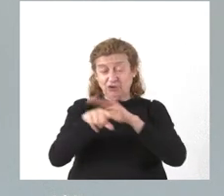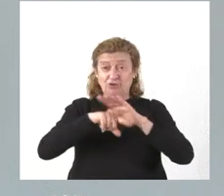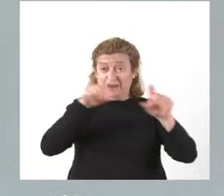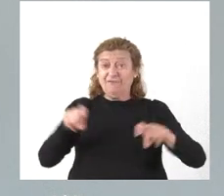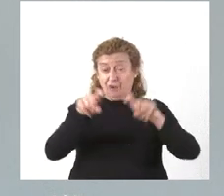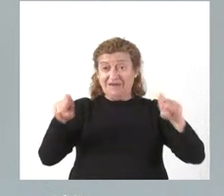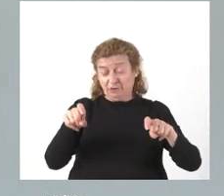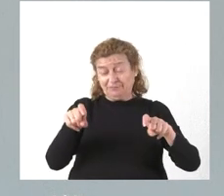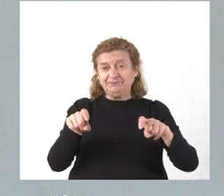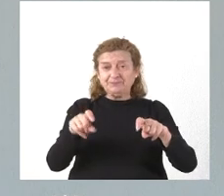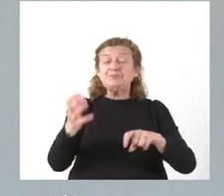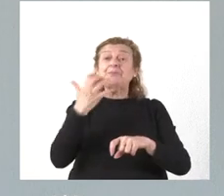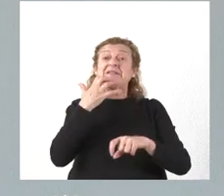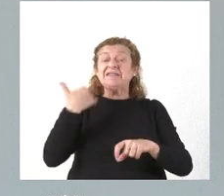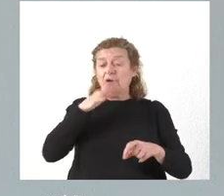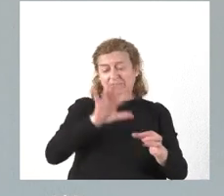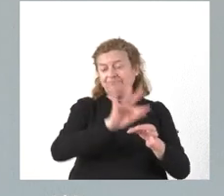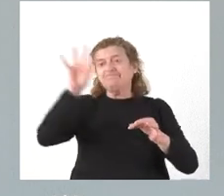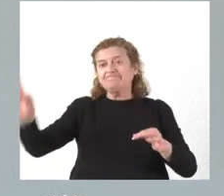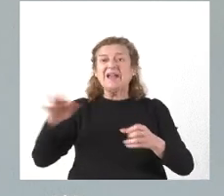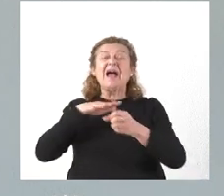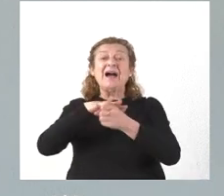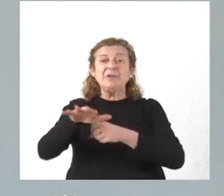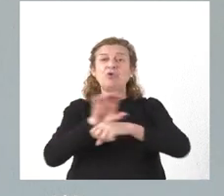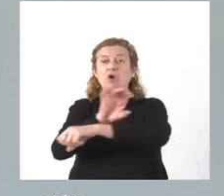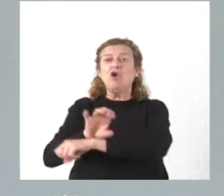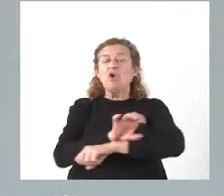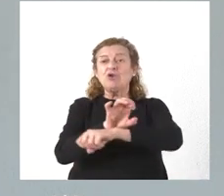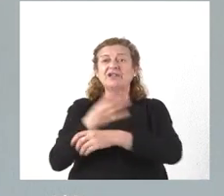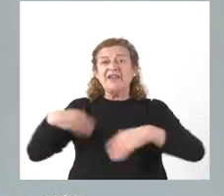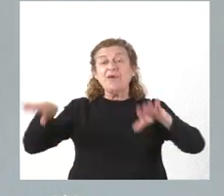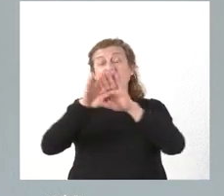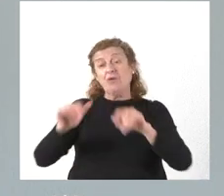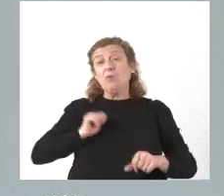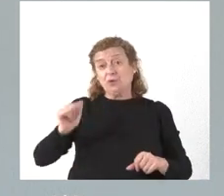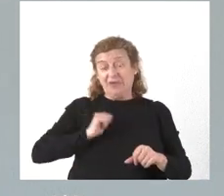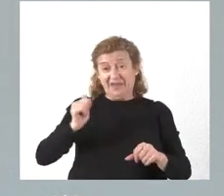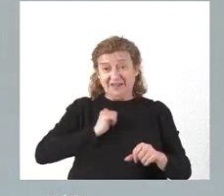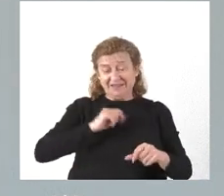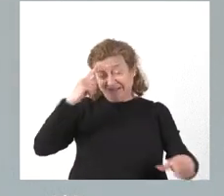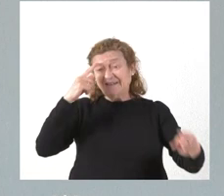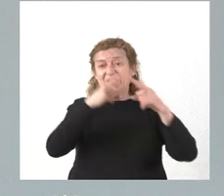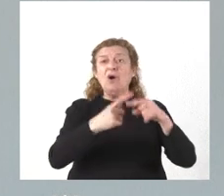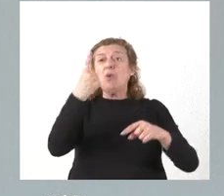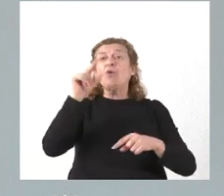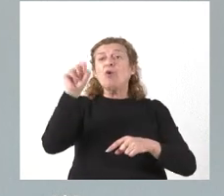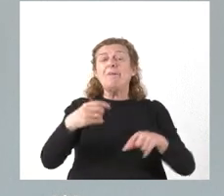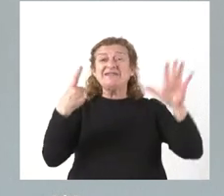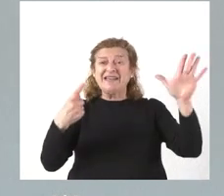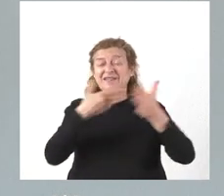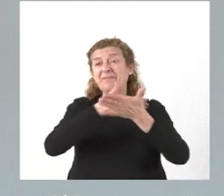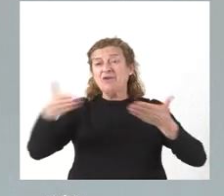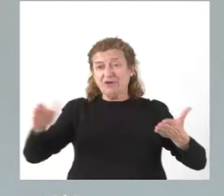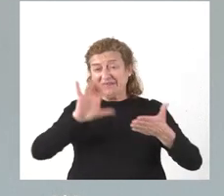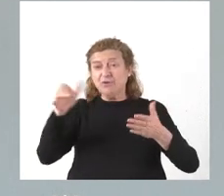sistema. Si ya pasamos al ámbito de lo que es la Consejería de Igualdad de Oportunidades, se destinan 1,6 millones de euros para las obras